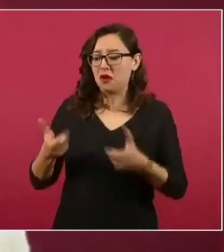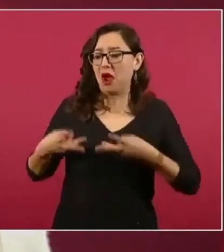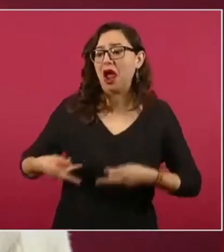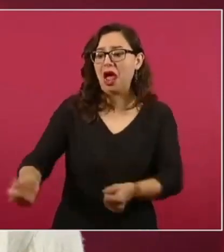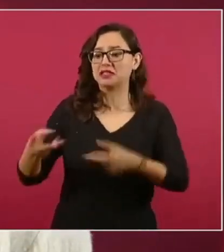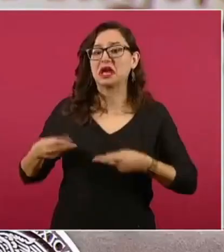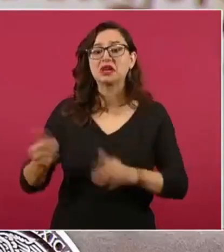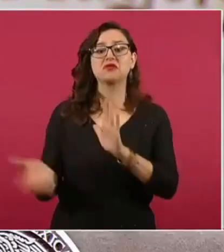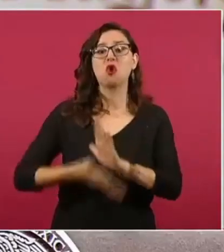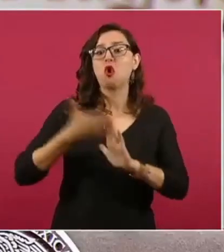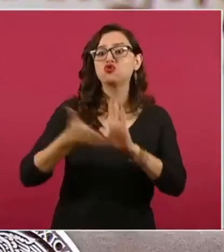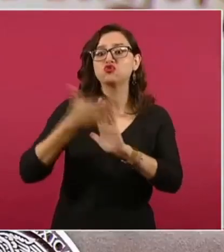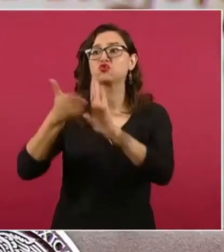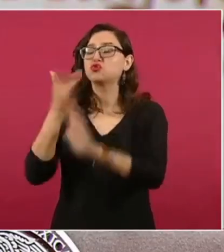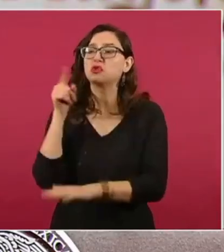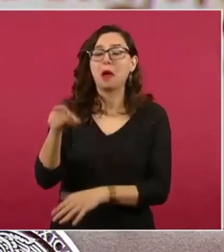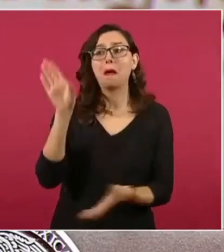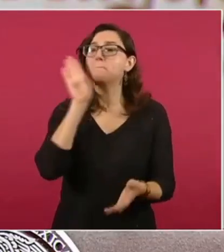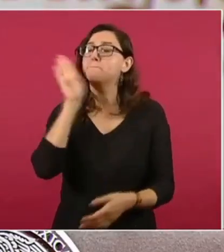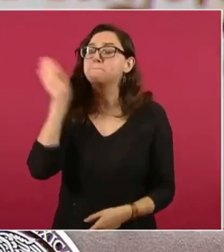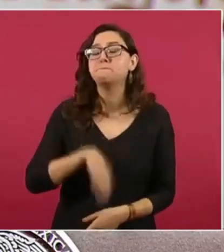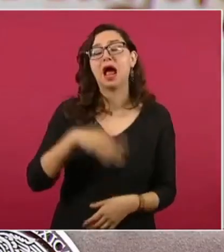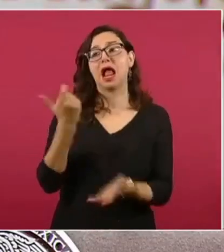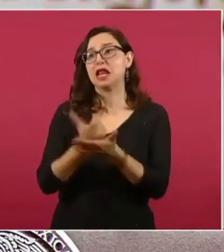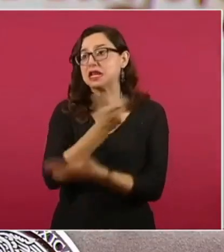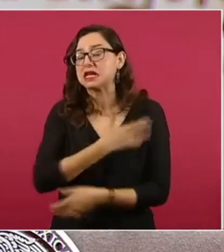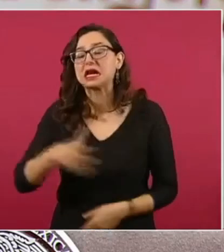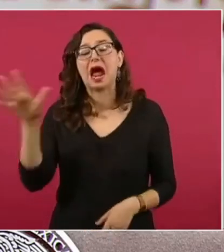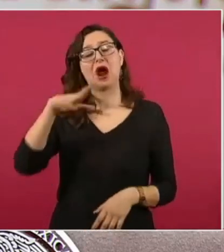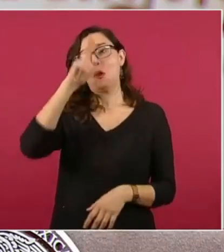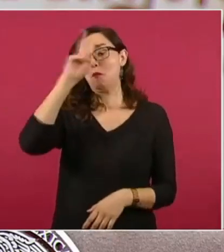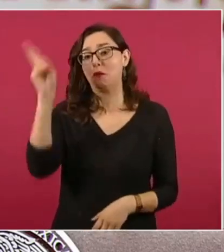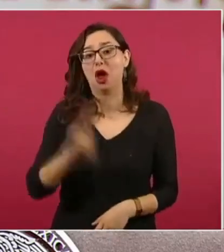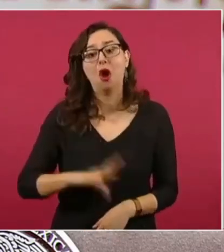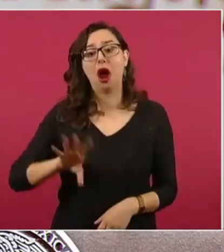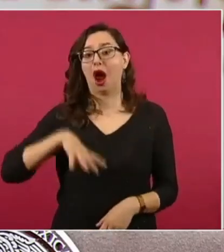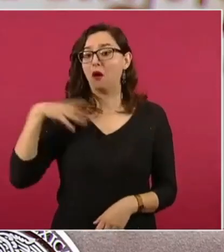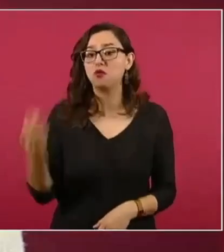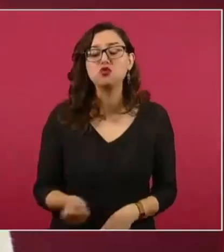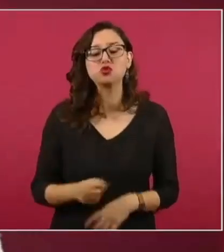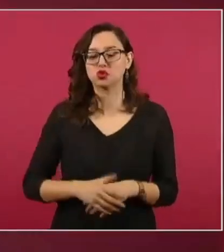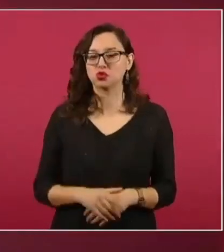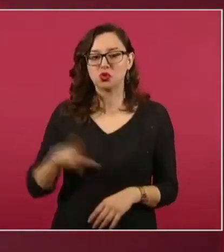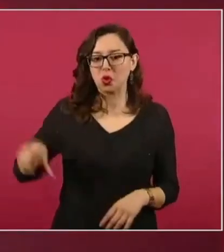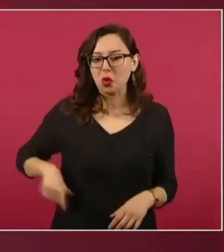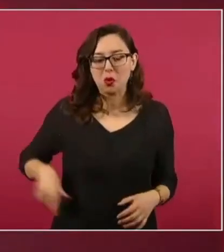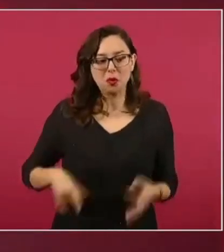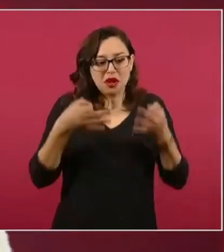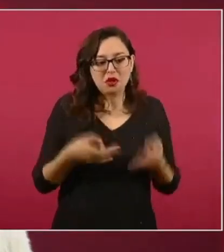cuestionables, mal planeadas, con costos exorbitantes, obras faraónicas, matan bienestar y buen gobierno.